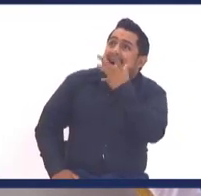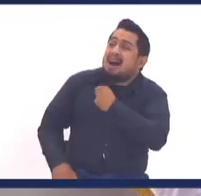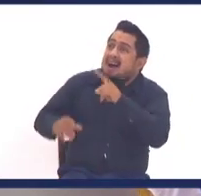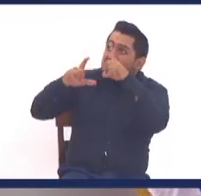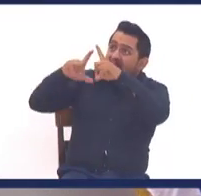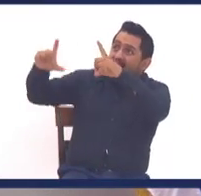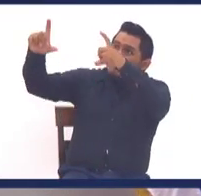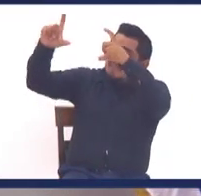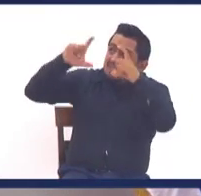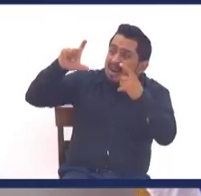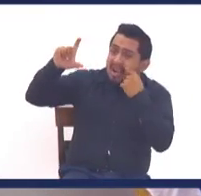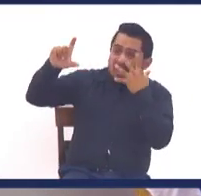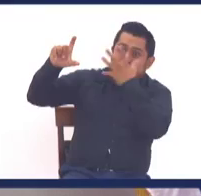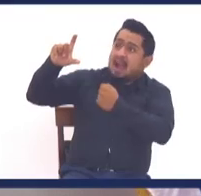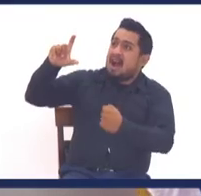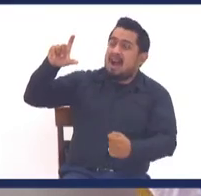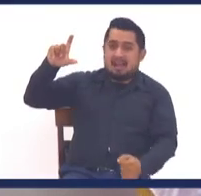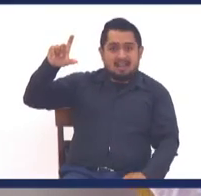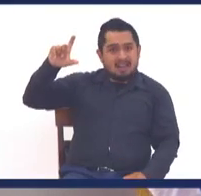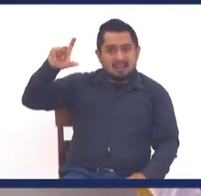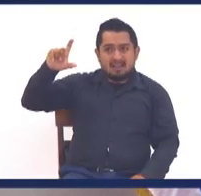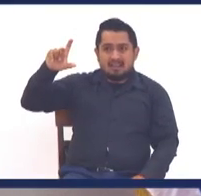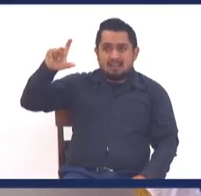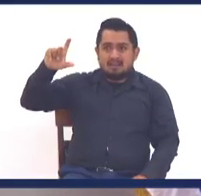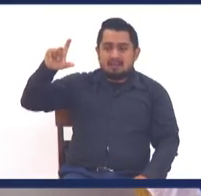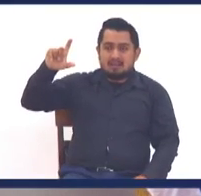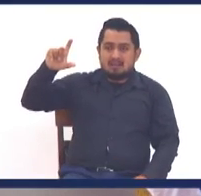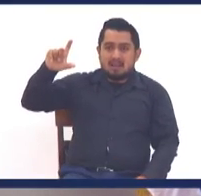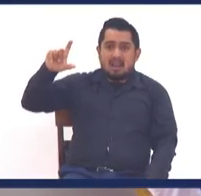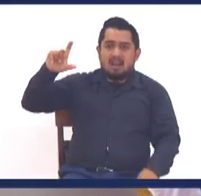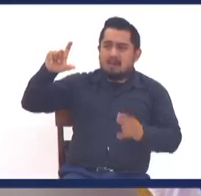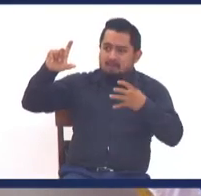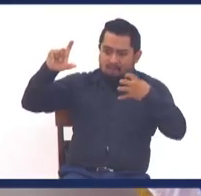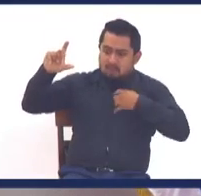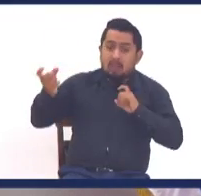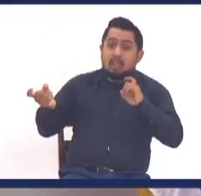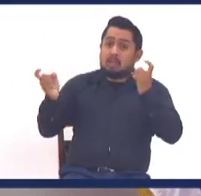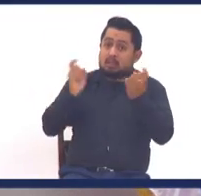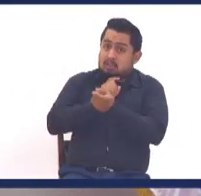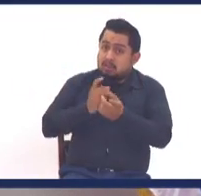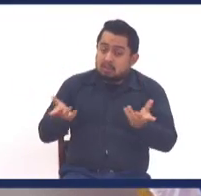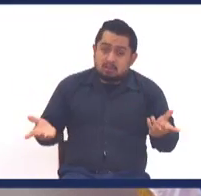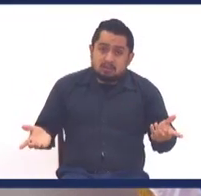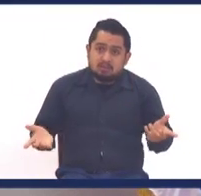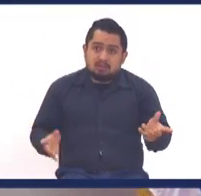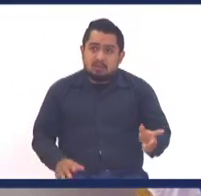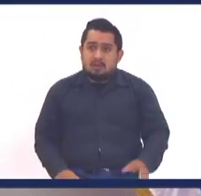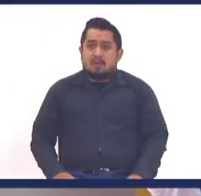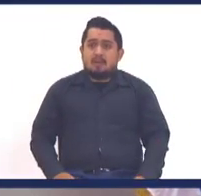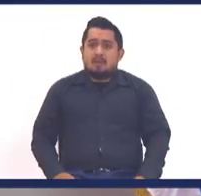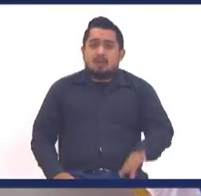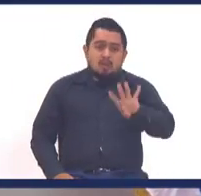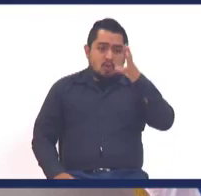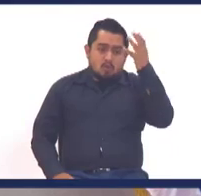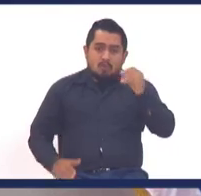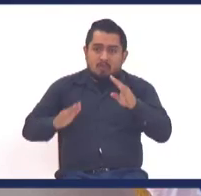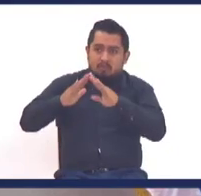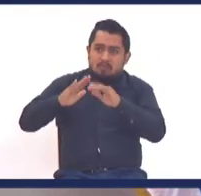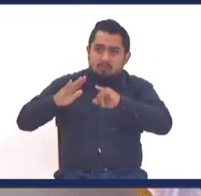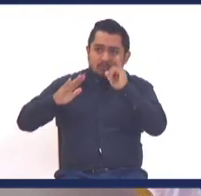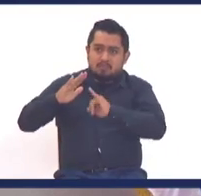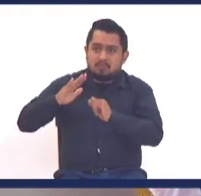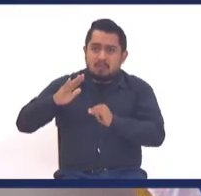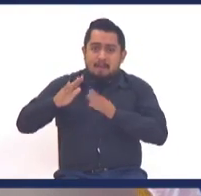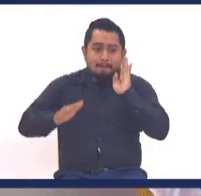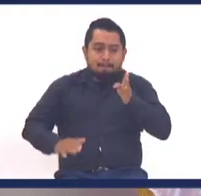patio, y yo que es divino, sea, ok, cuando algo del cielo, tu vida cambia, los primeros 4 días de cuarentena que los buses